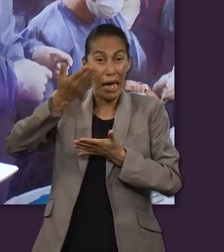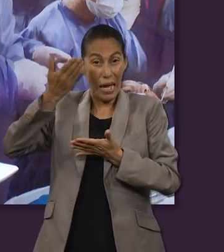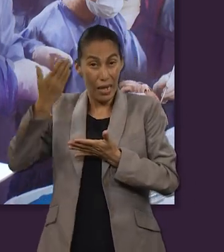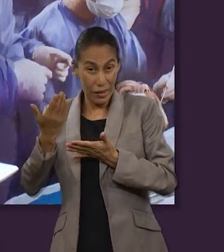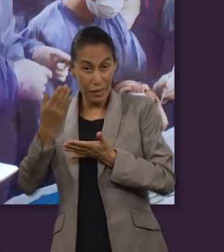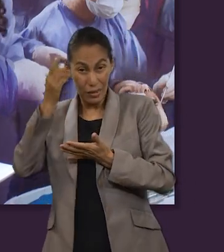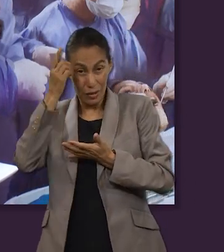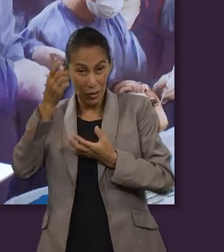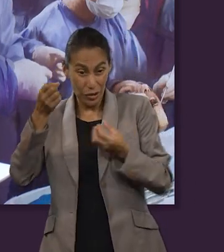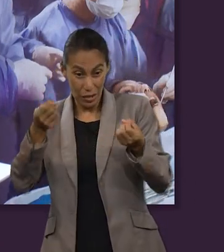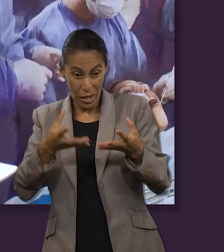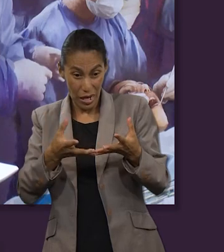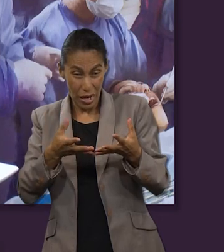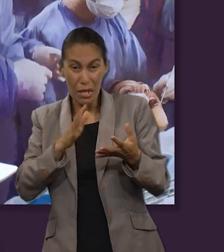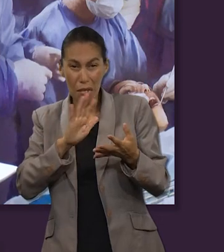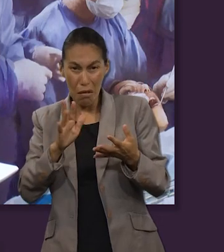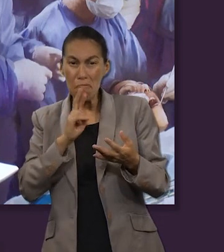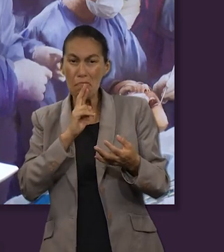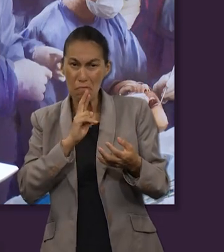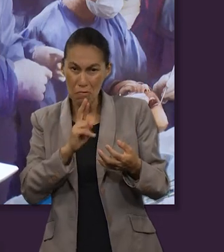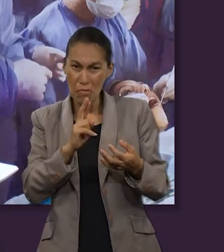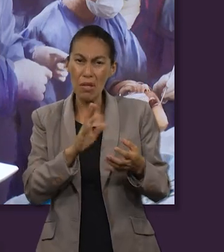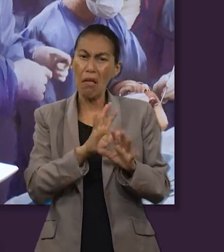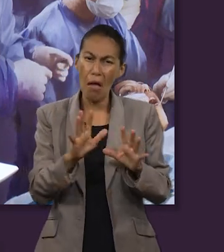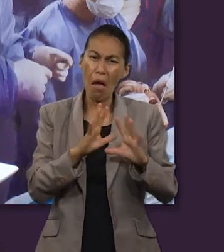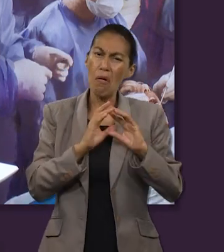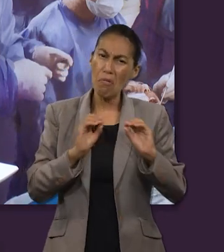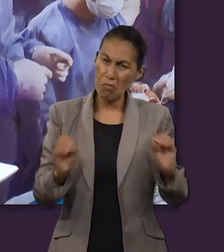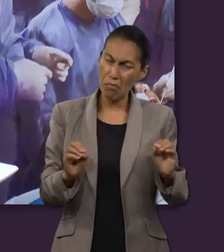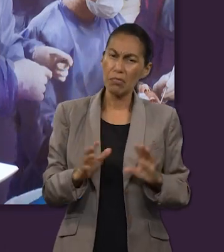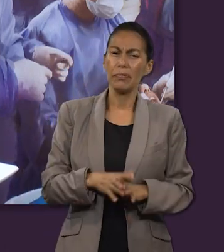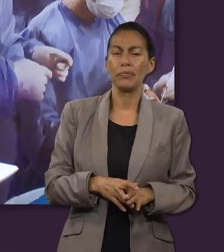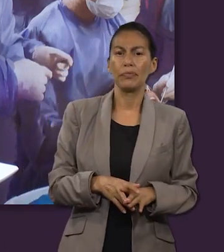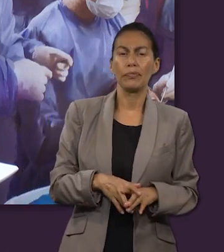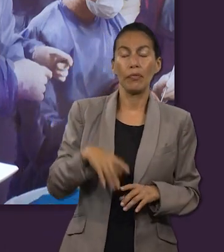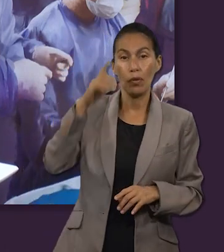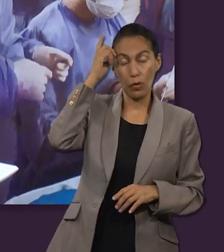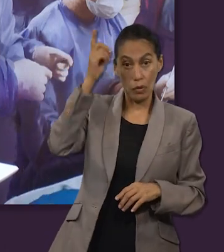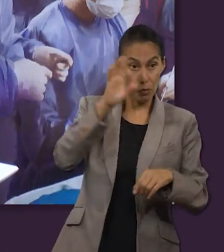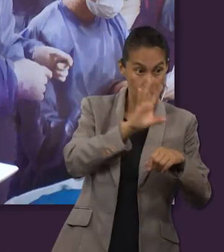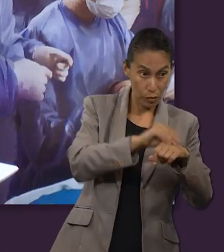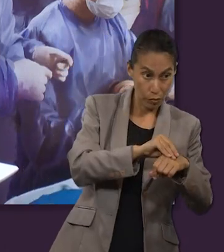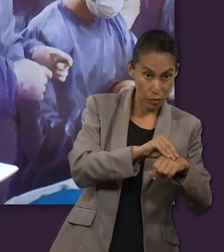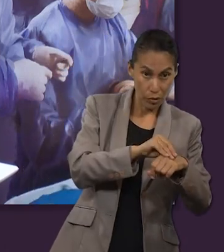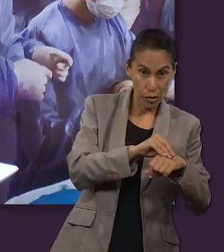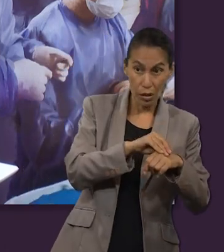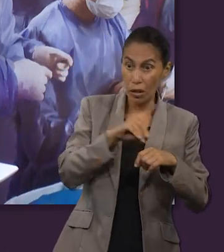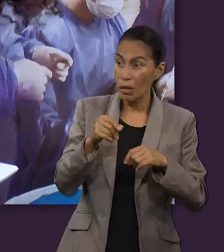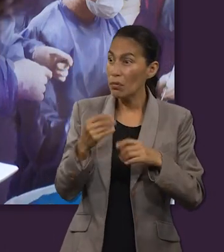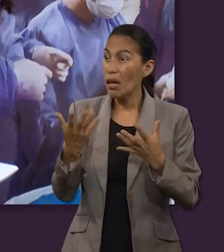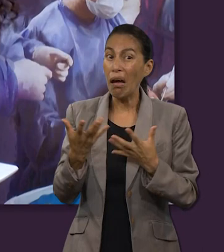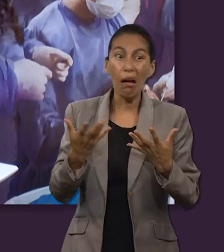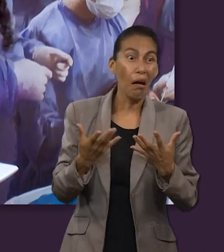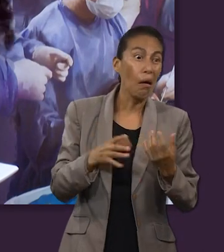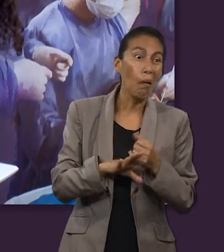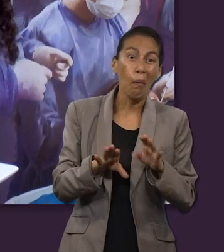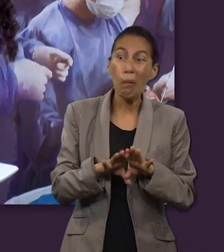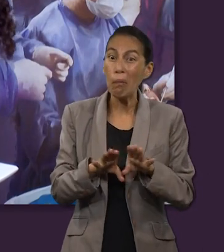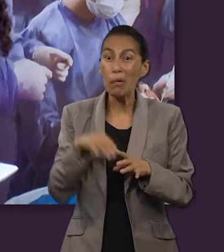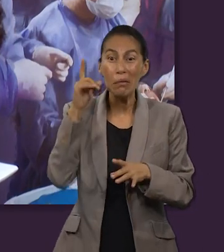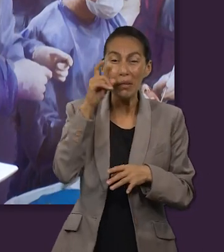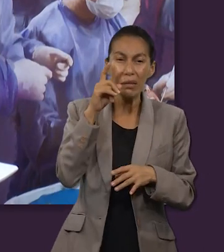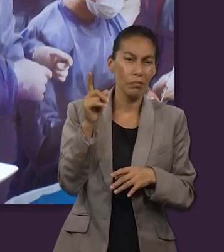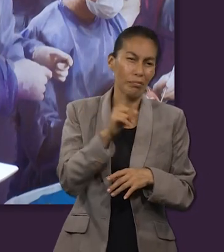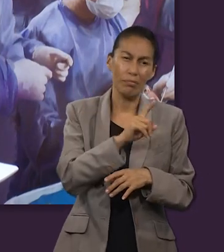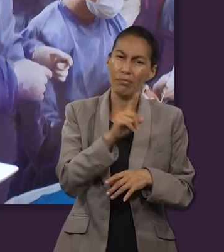considerado una solución. Nos damos cuenta entonces, no es que Dios permite y entonces anda